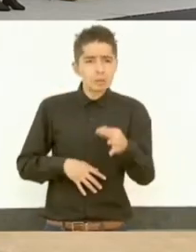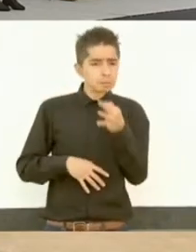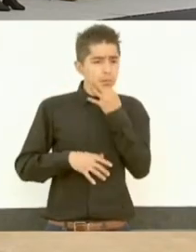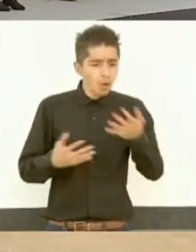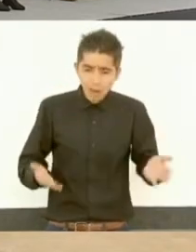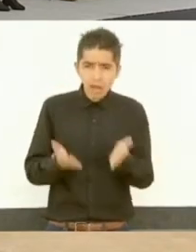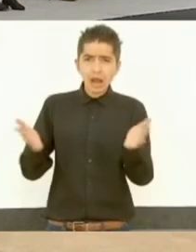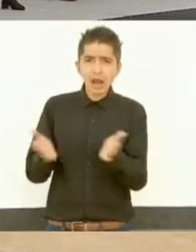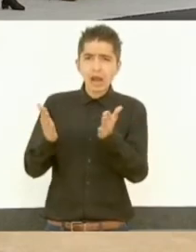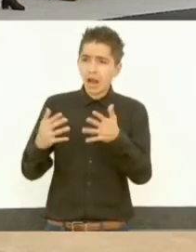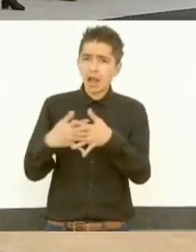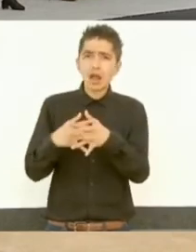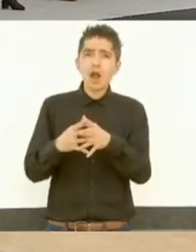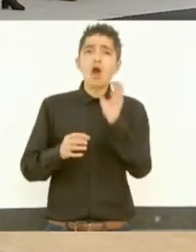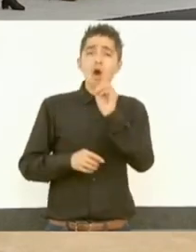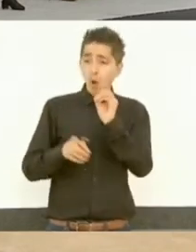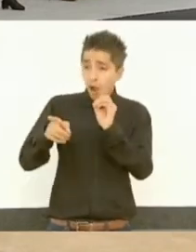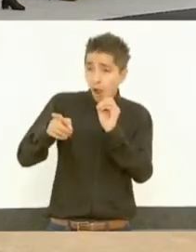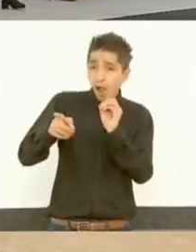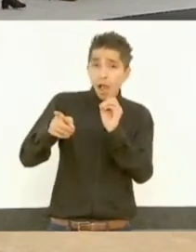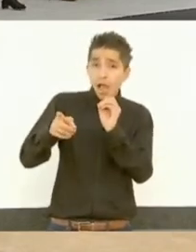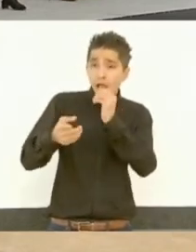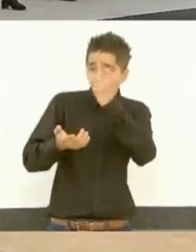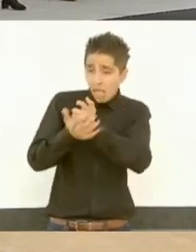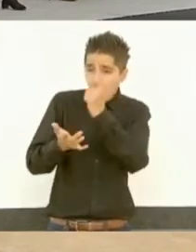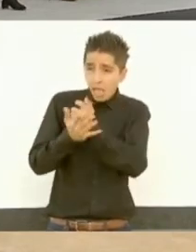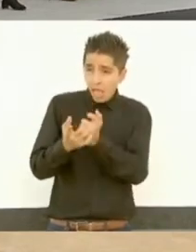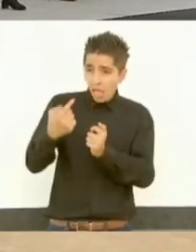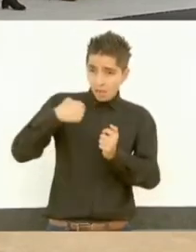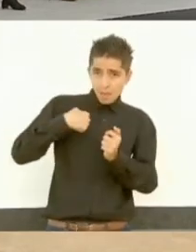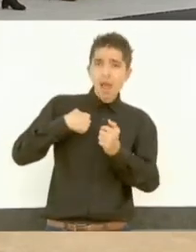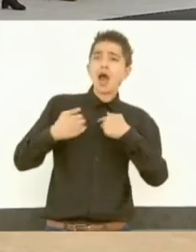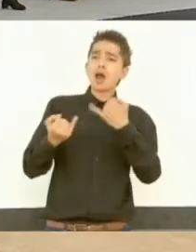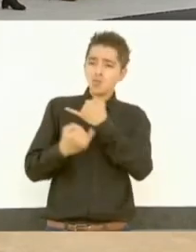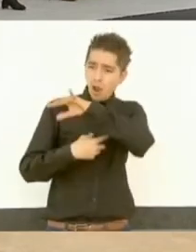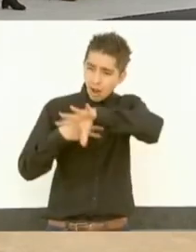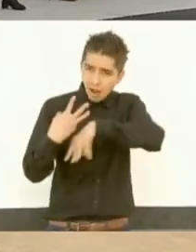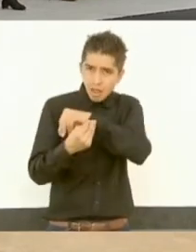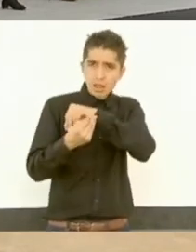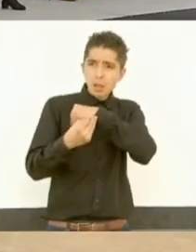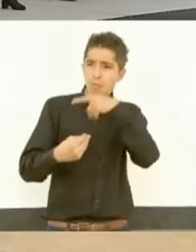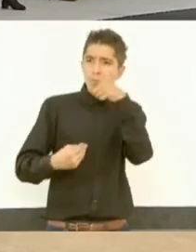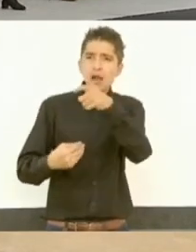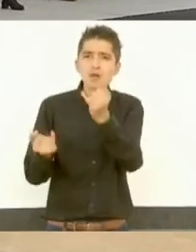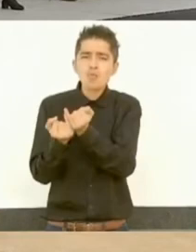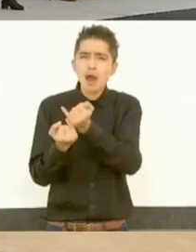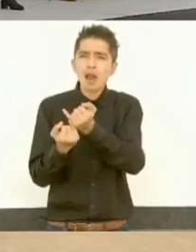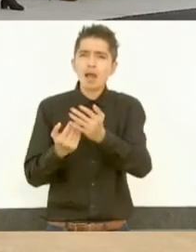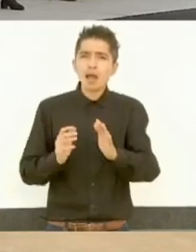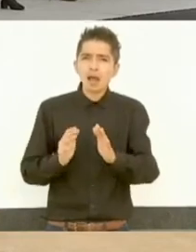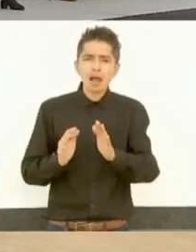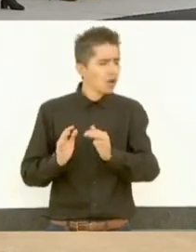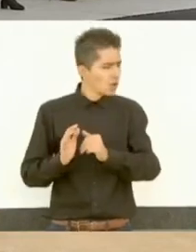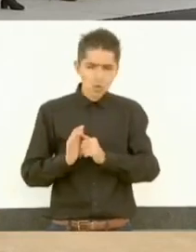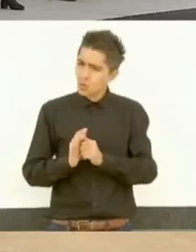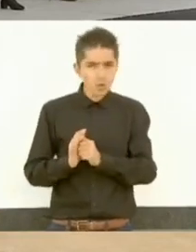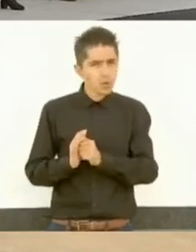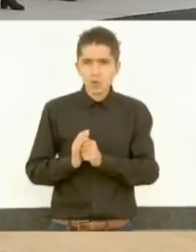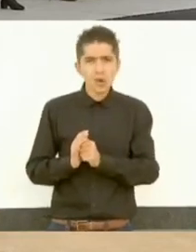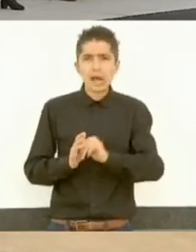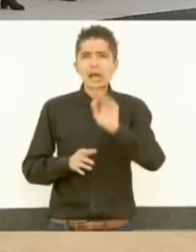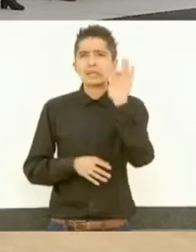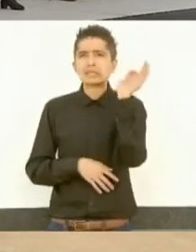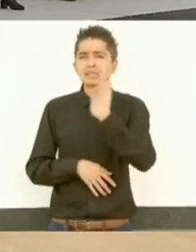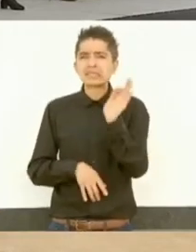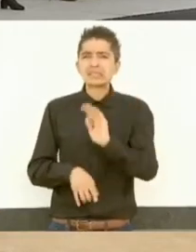ya no es ojo por ojo y diente por diente, porque si seguíamos así nos íbamos a quedar